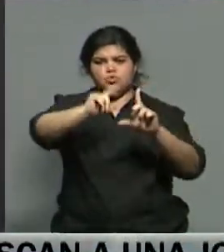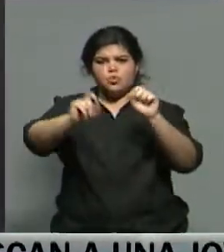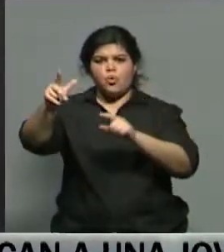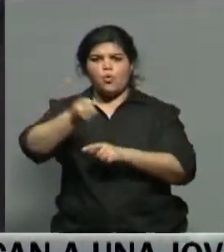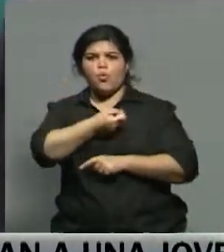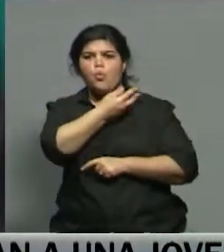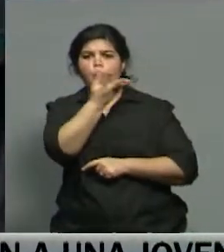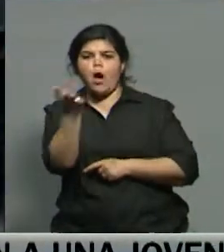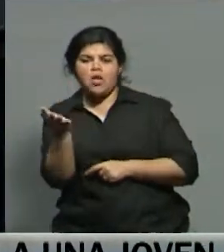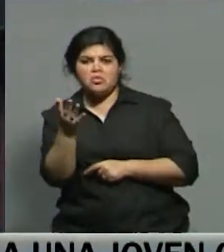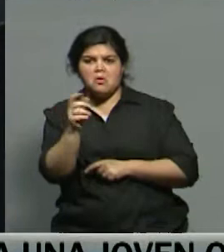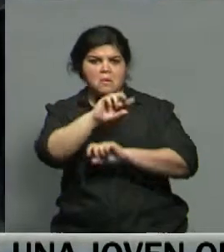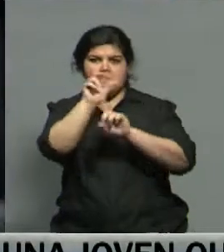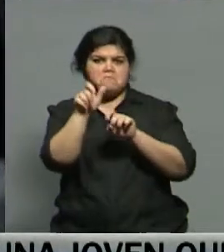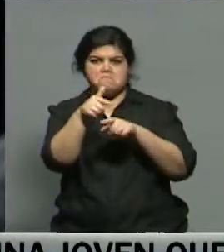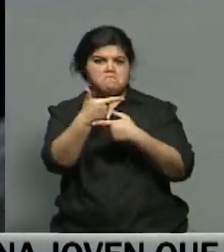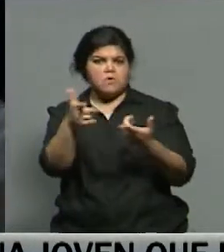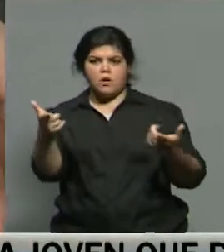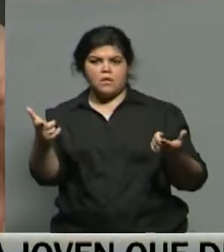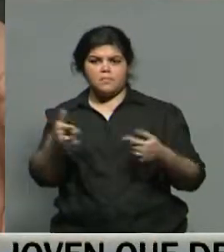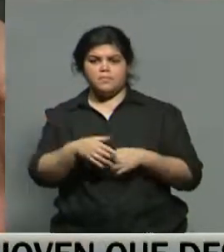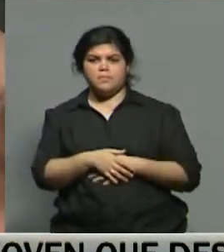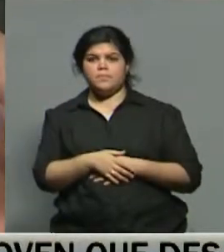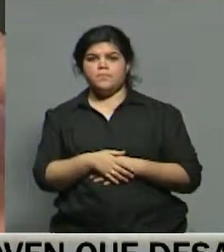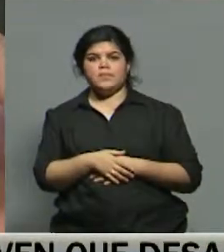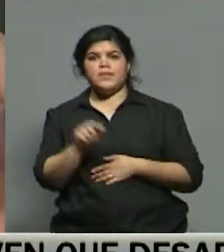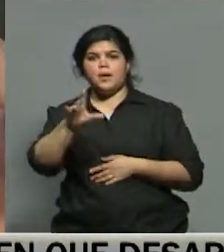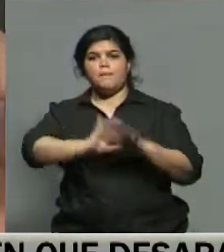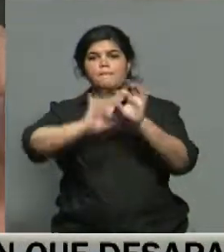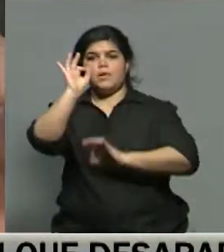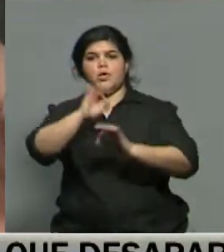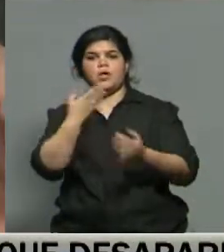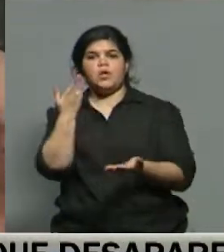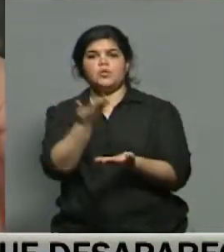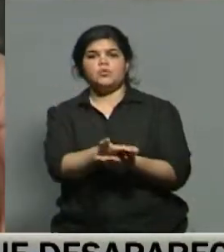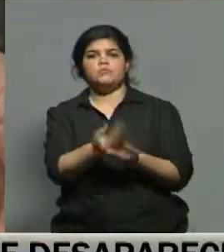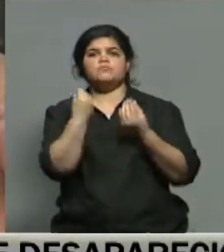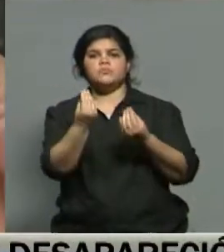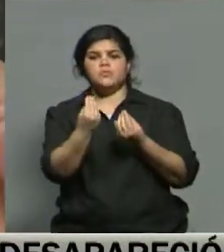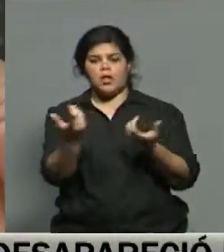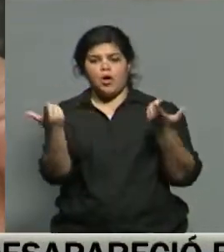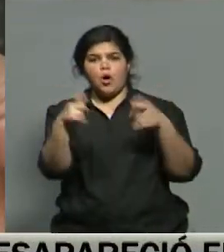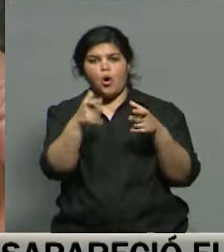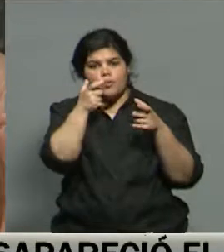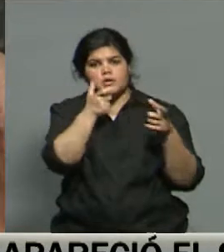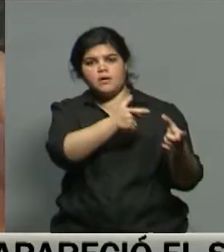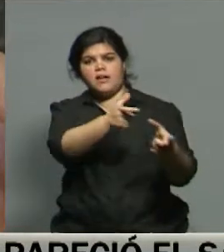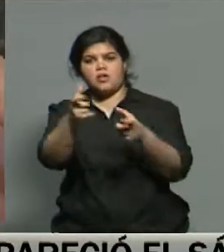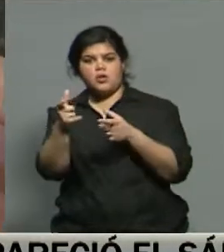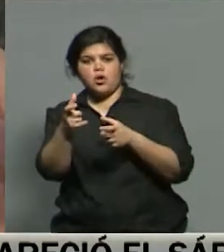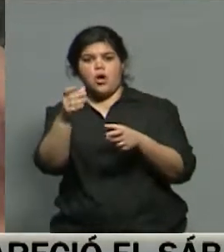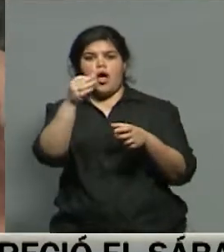de casos. El proyecto en base a eso lo que pide es que haya un observatorio, que esto se implemente en todas las